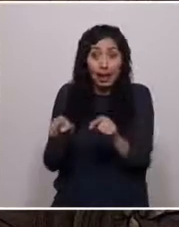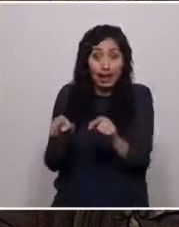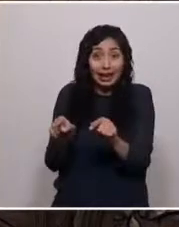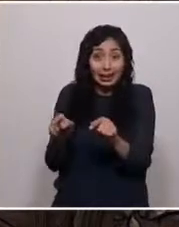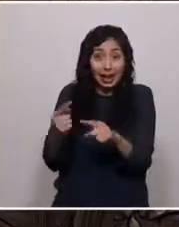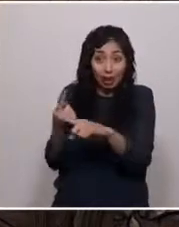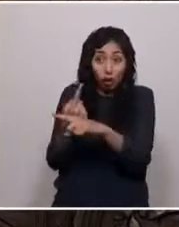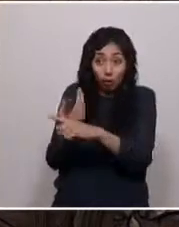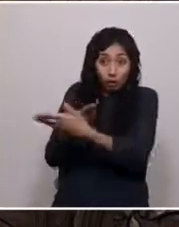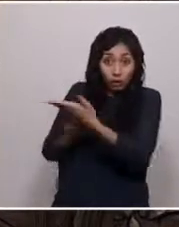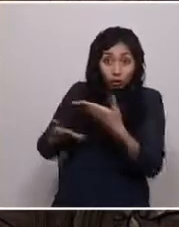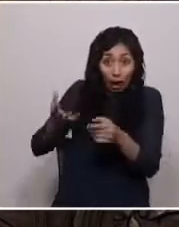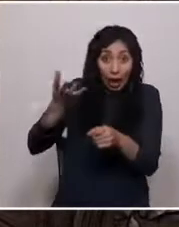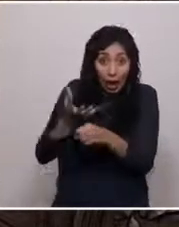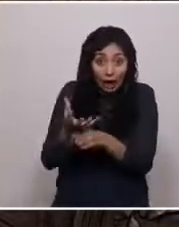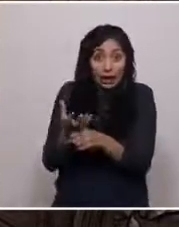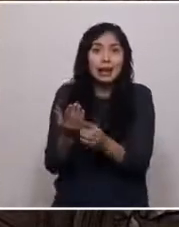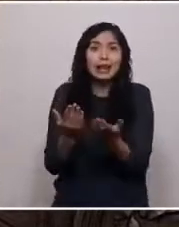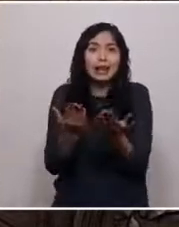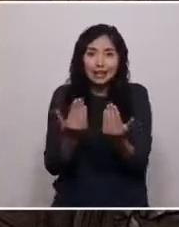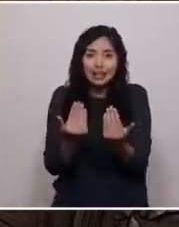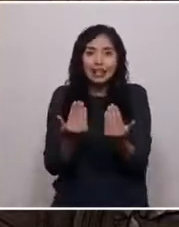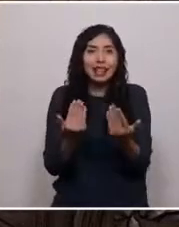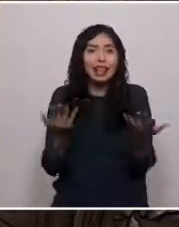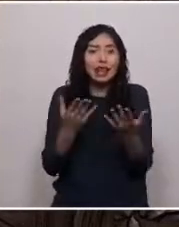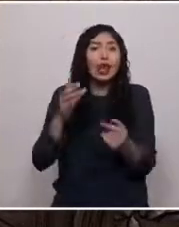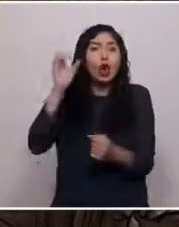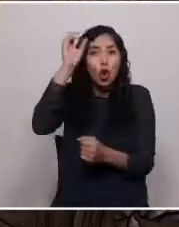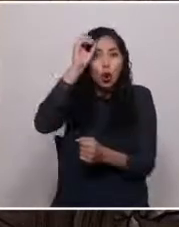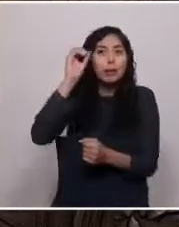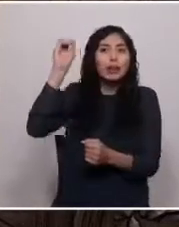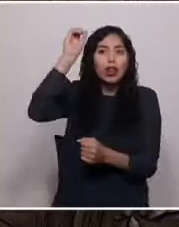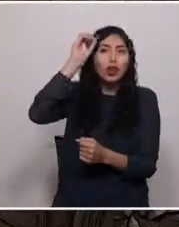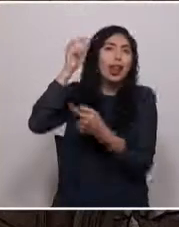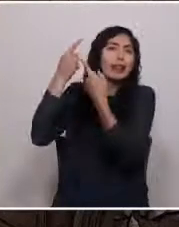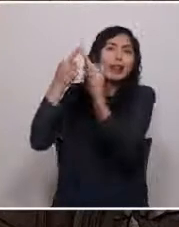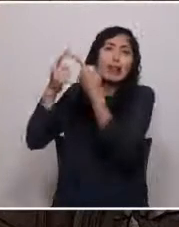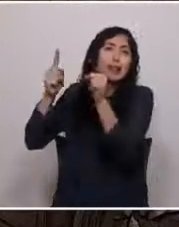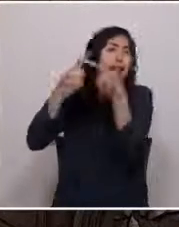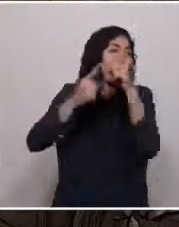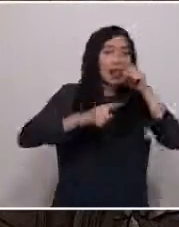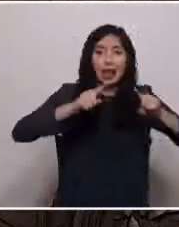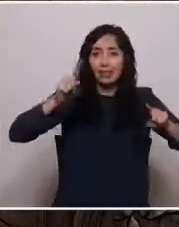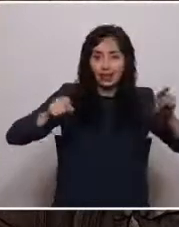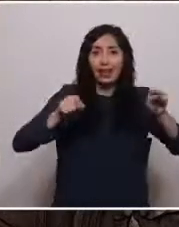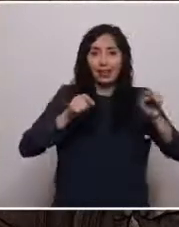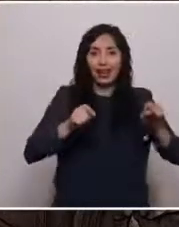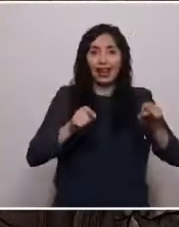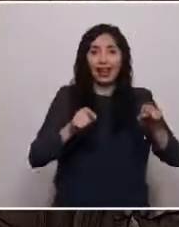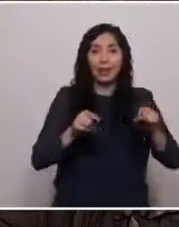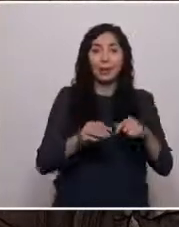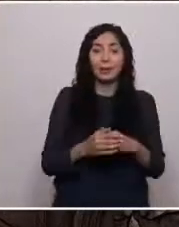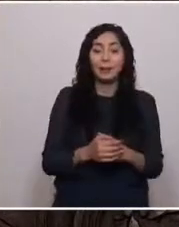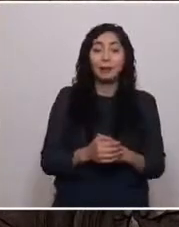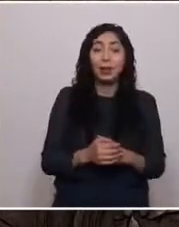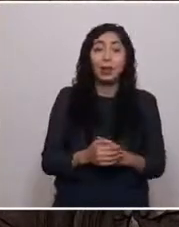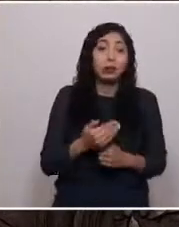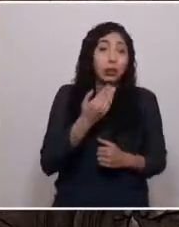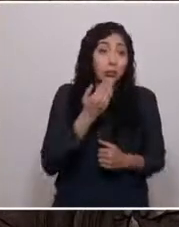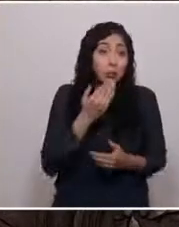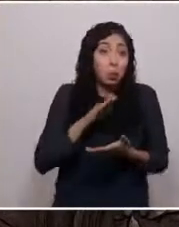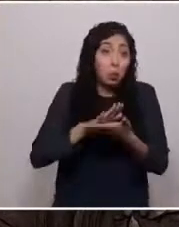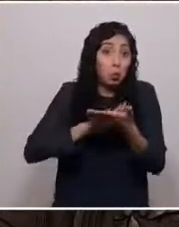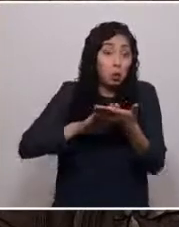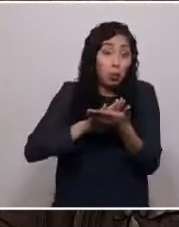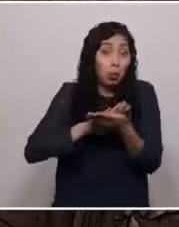es la existencia de posturas u opiniones diversas. Ahora bien, si pensando distinto,